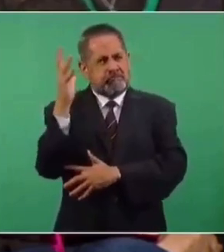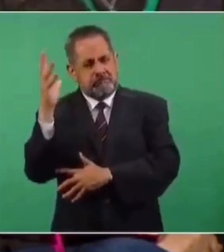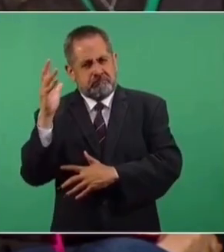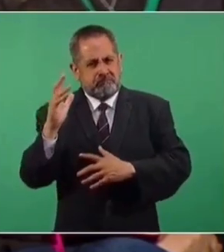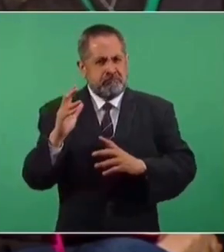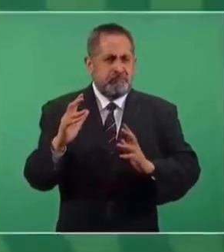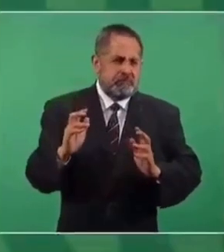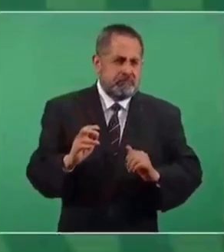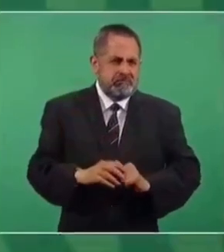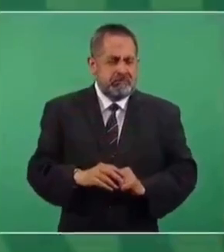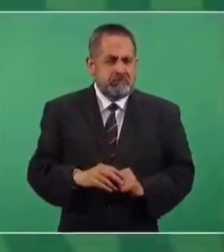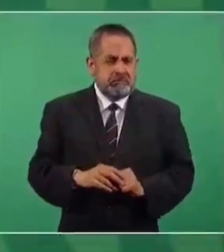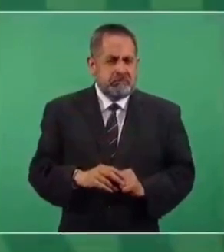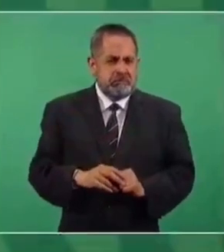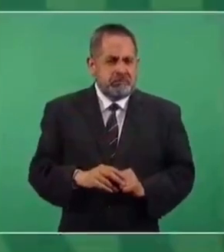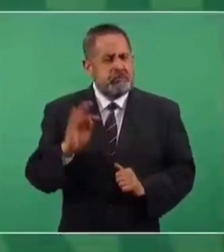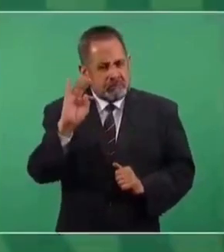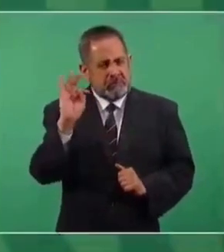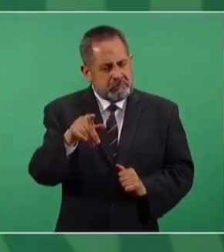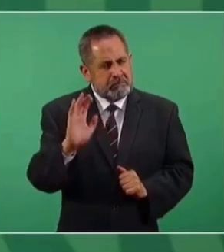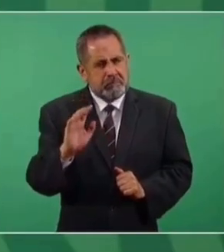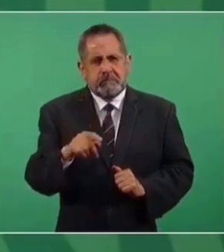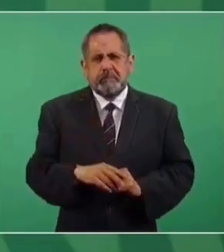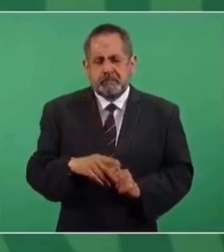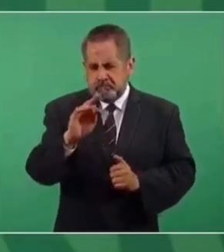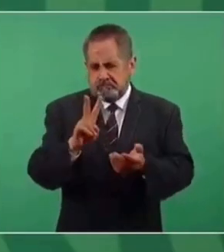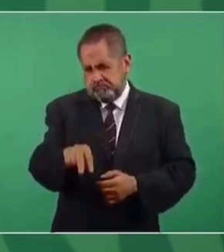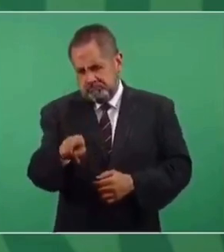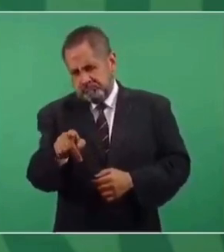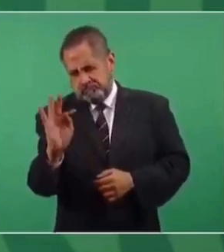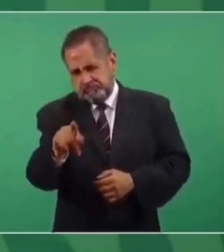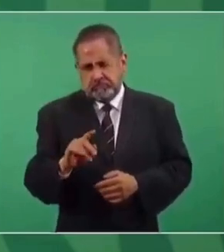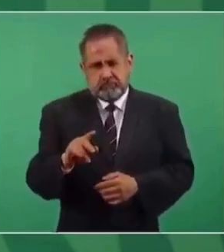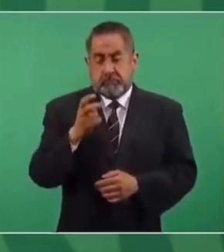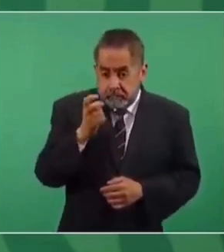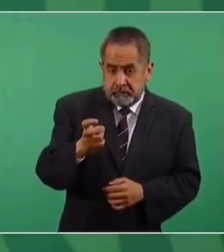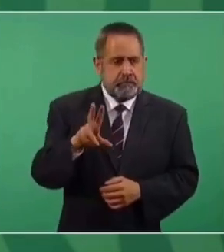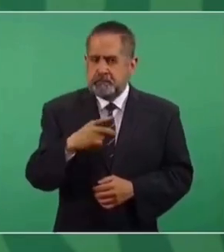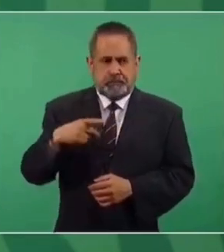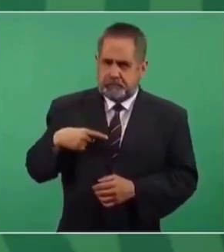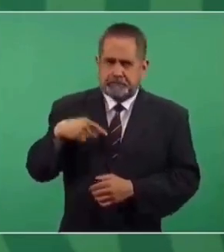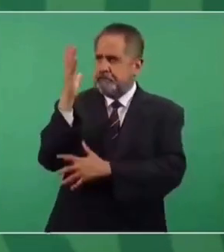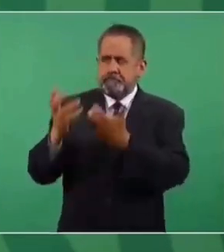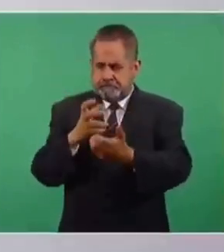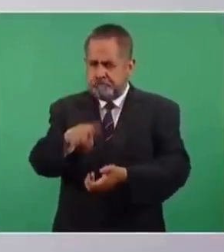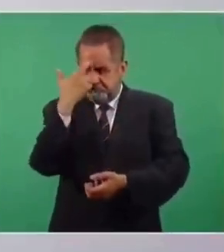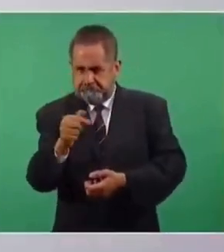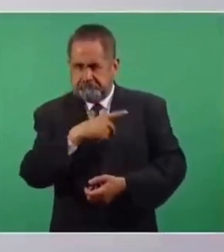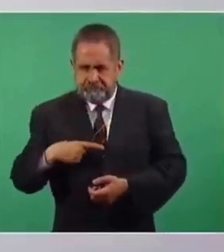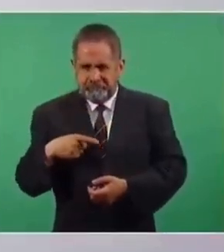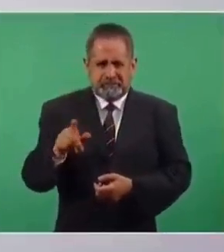sea válido y fue indebido que sea el quemado de esos árboles, totalmente.